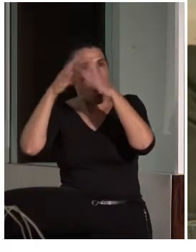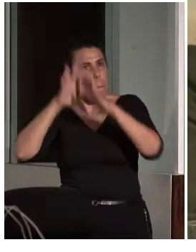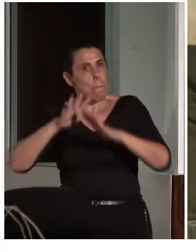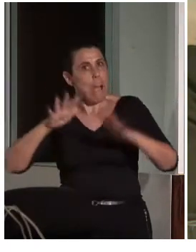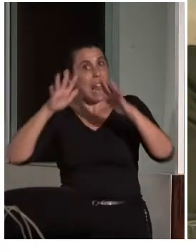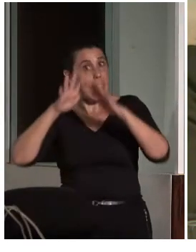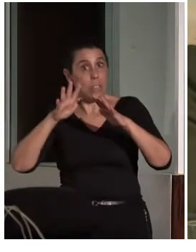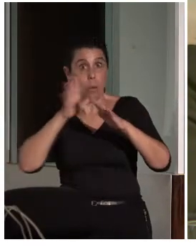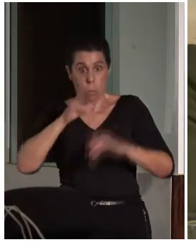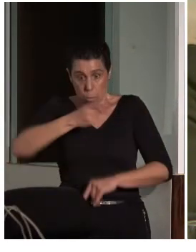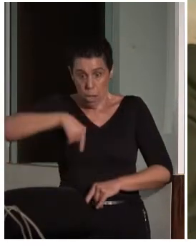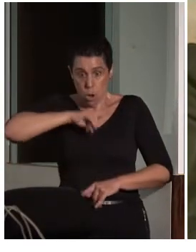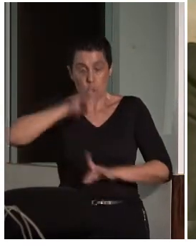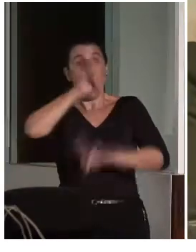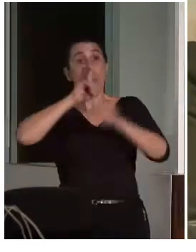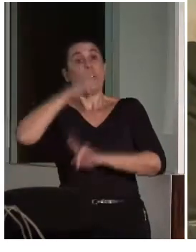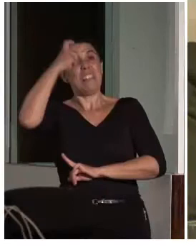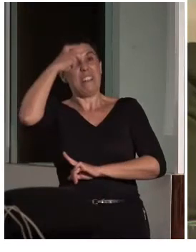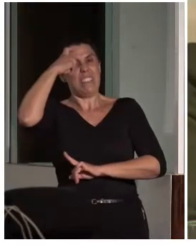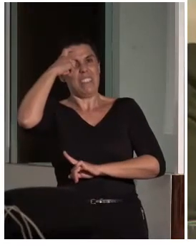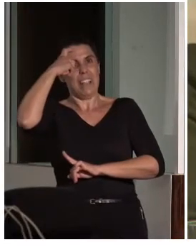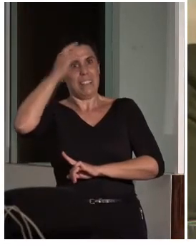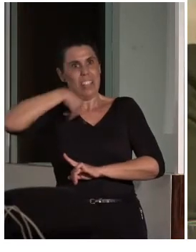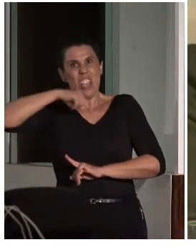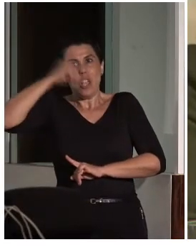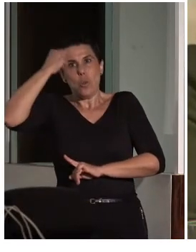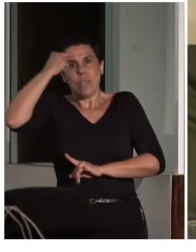mente funciona un poco más despacio.